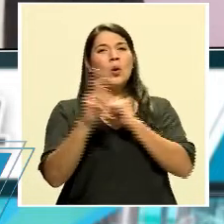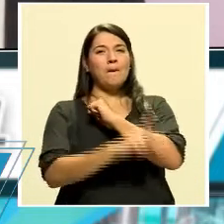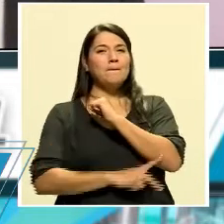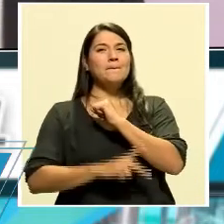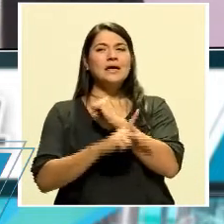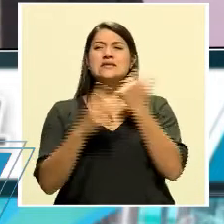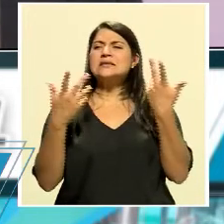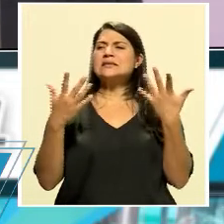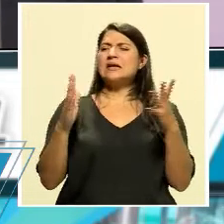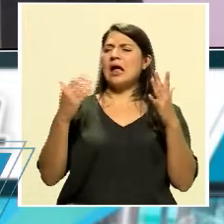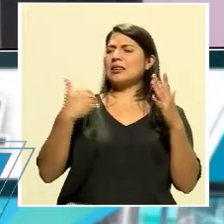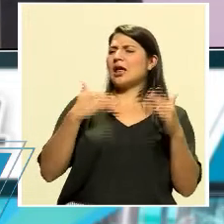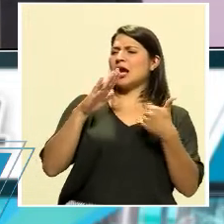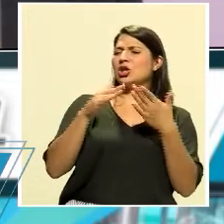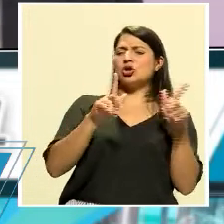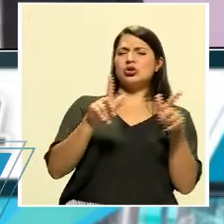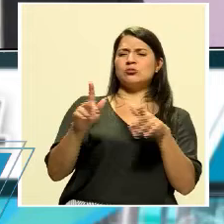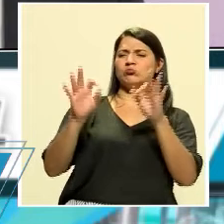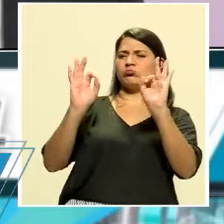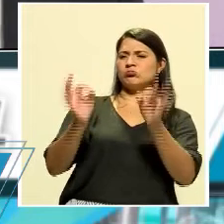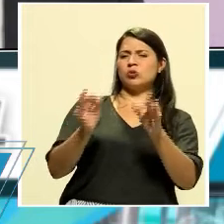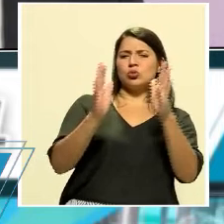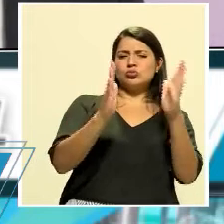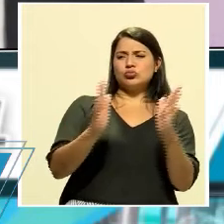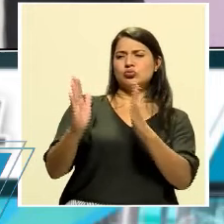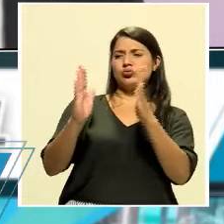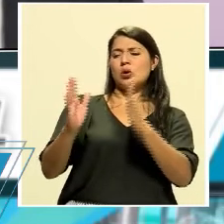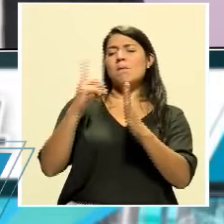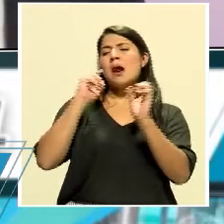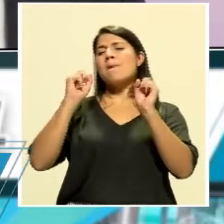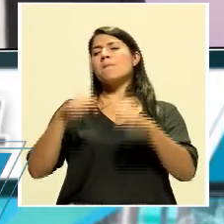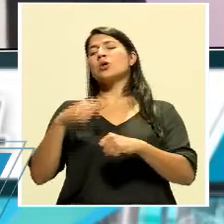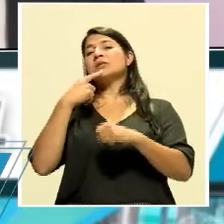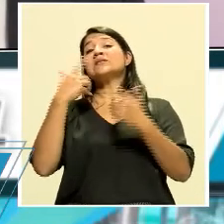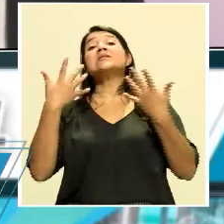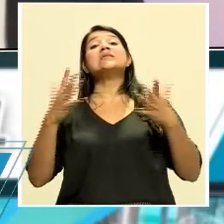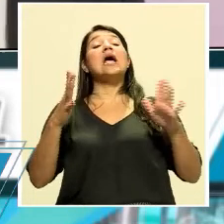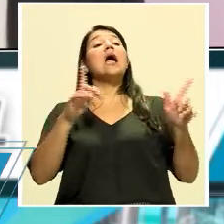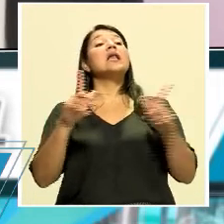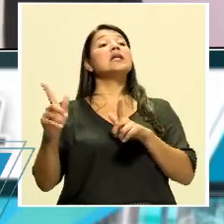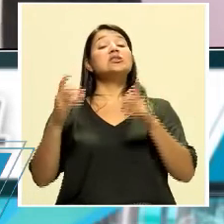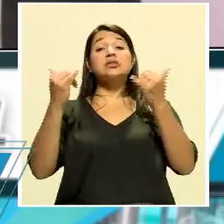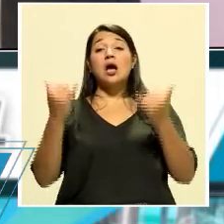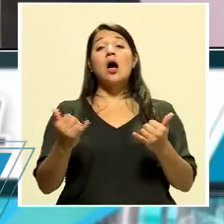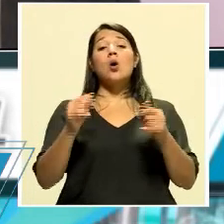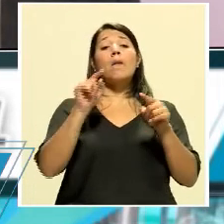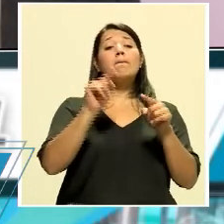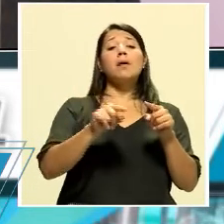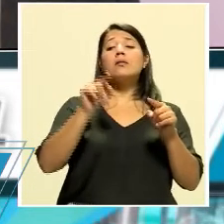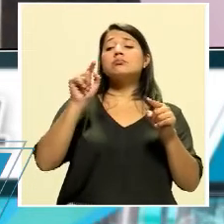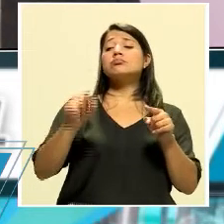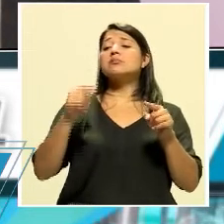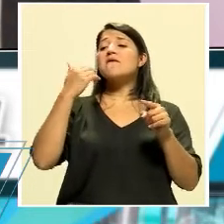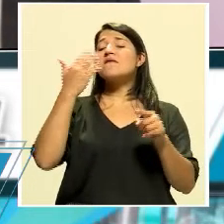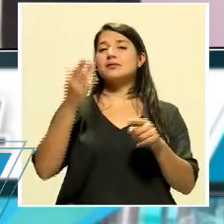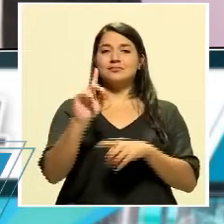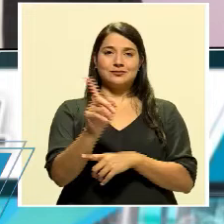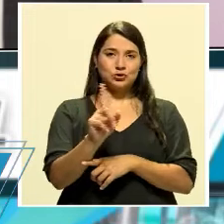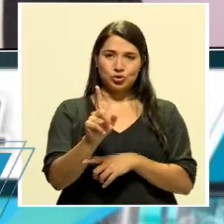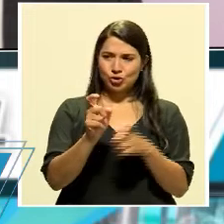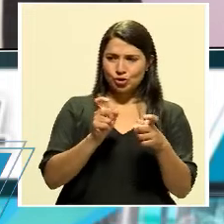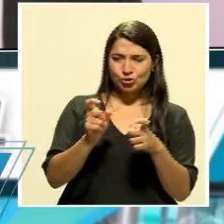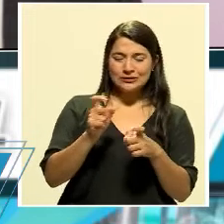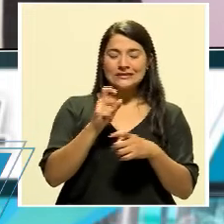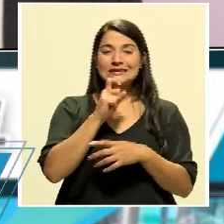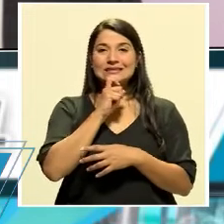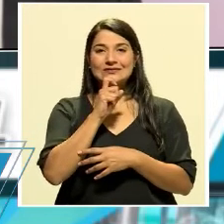como todo, ¿verdad?, bien cronogramado, bien listo para decir, ahora sí, ese es el botón que sigue, ese es botón que sigue, esto es muy, muy difícil, y